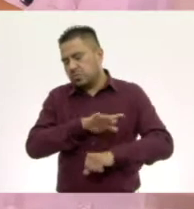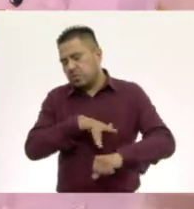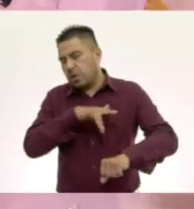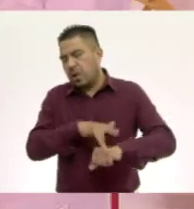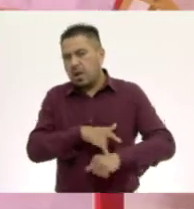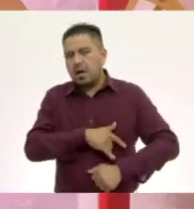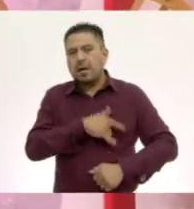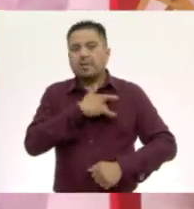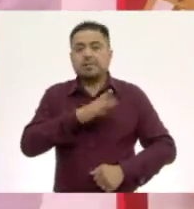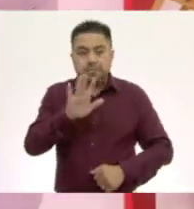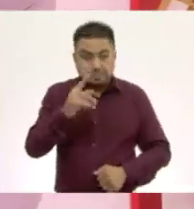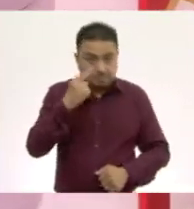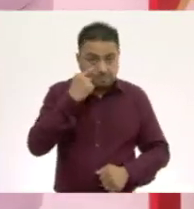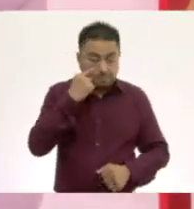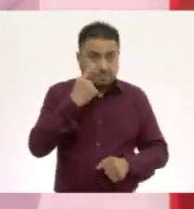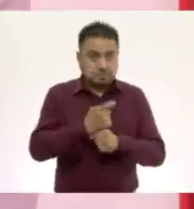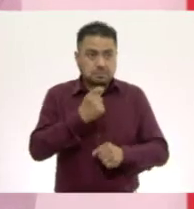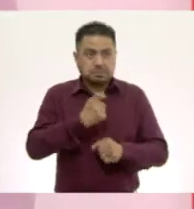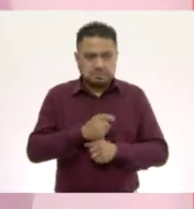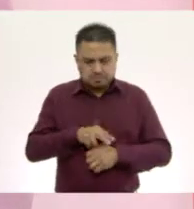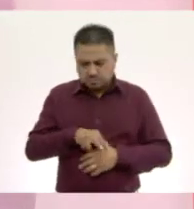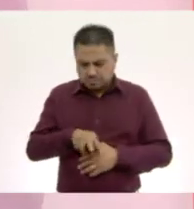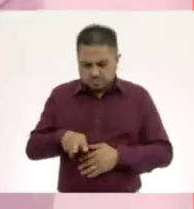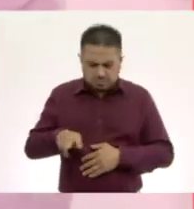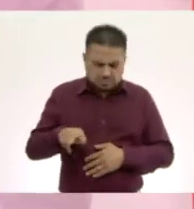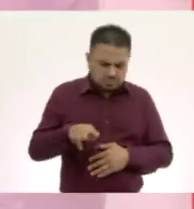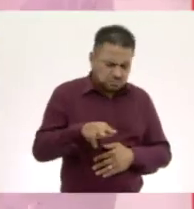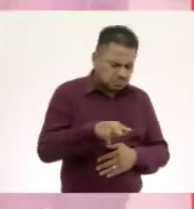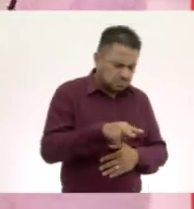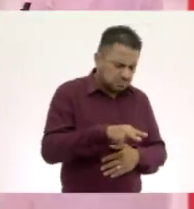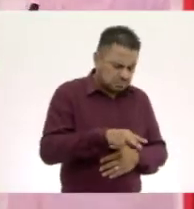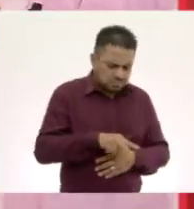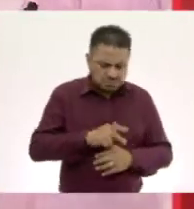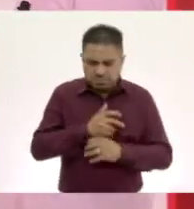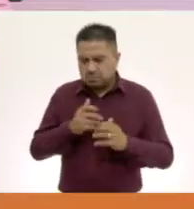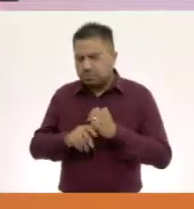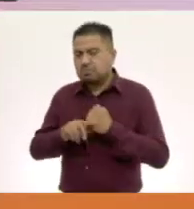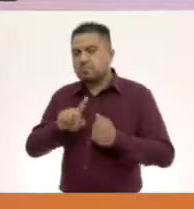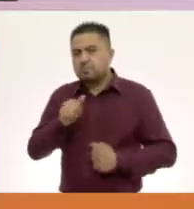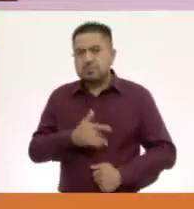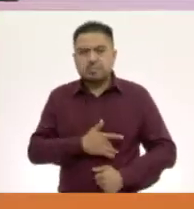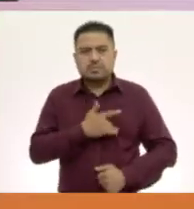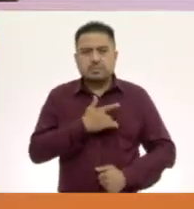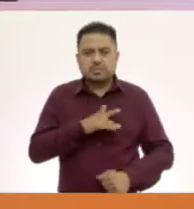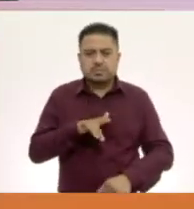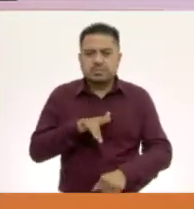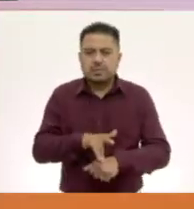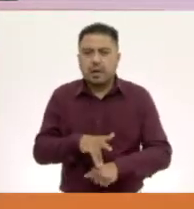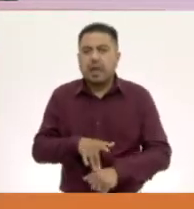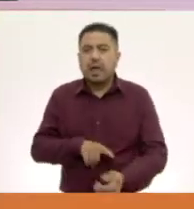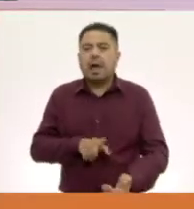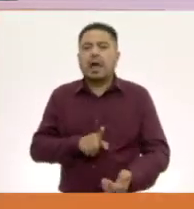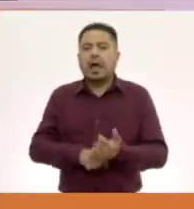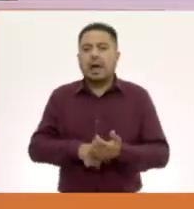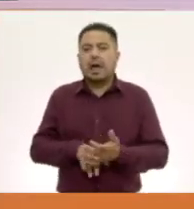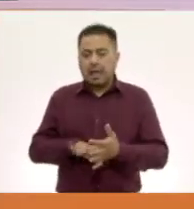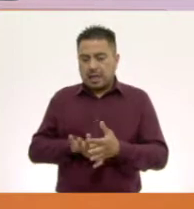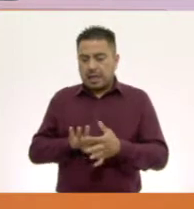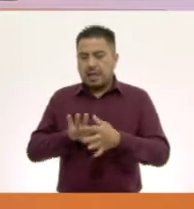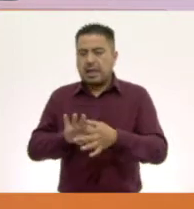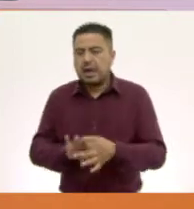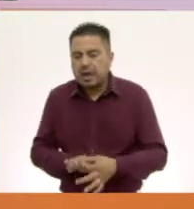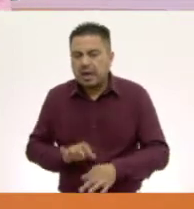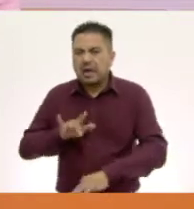Observen. Primero, la vista enfoca a diversas cosas y después el sentido del tacto va a entrar en acción para